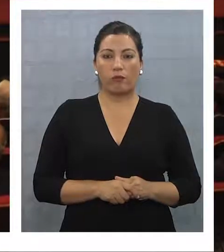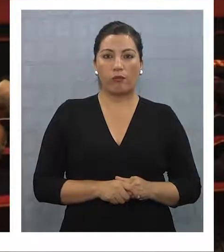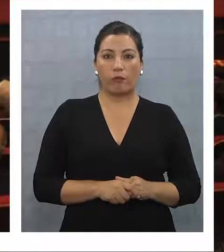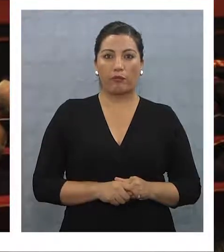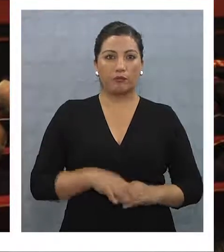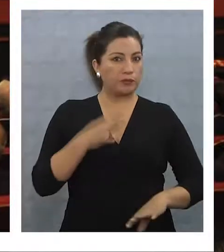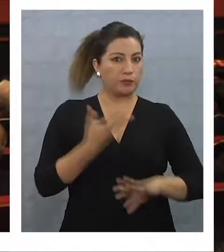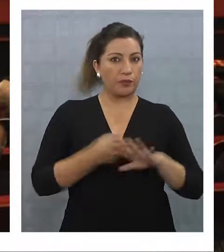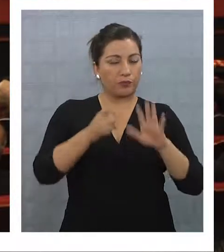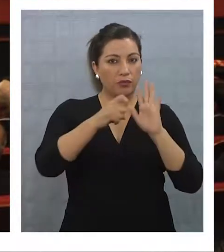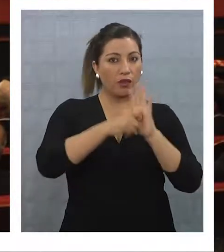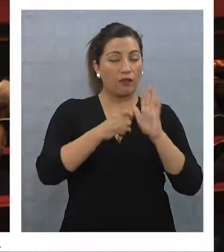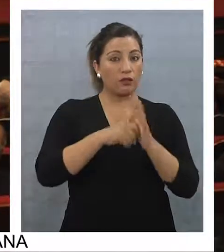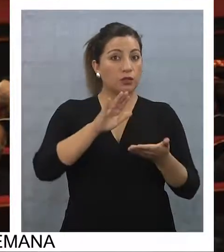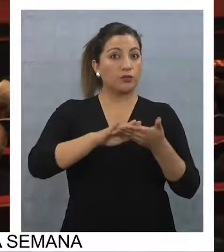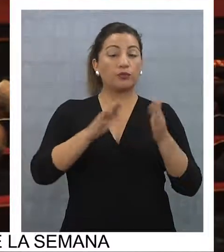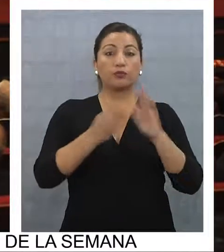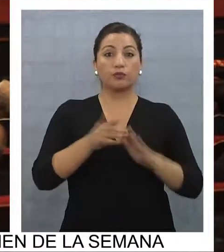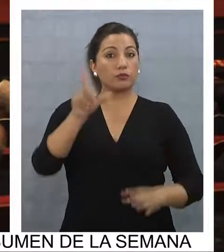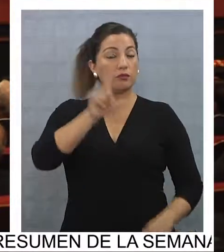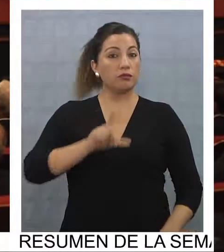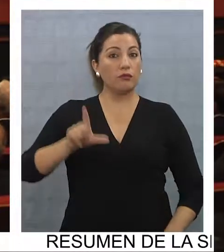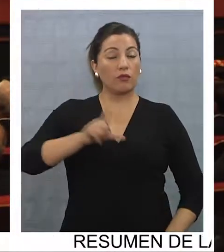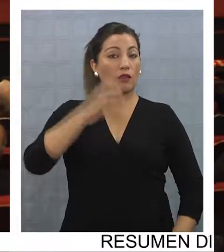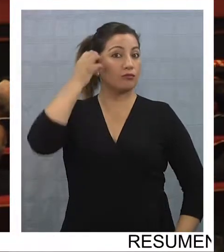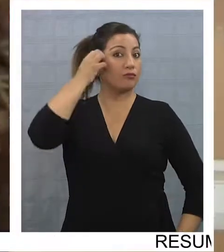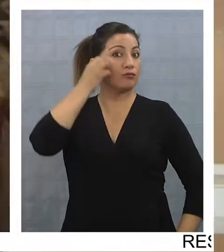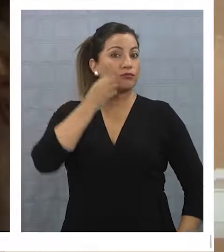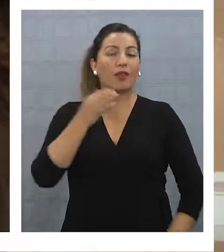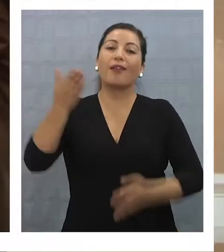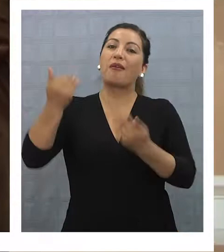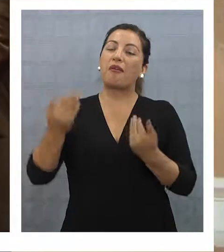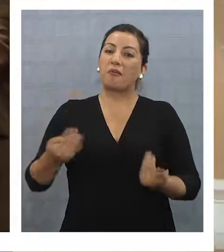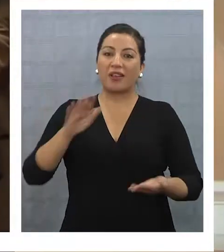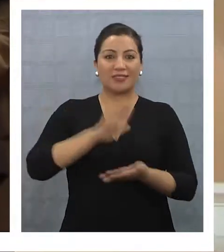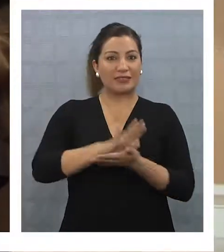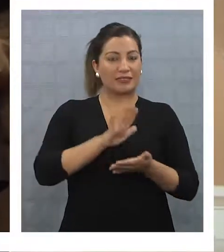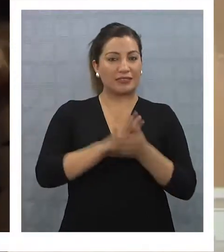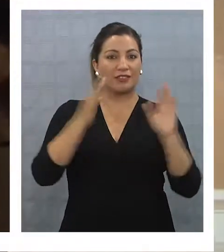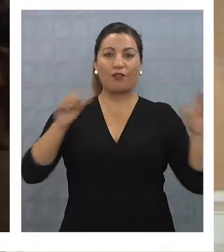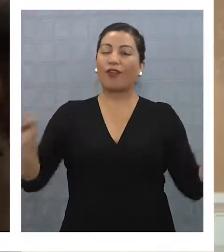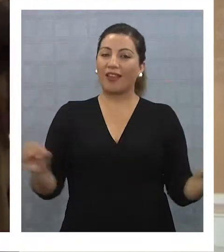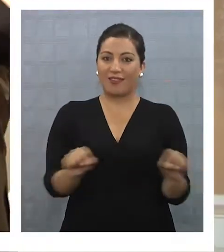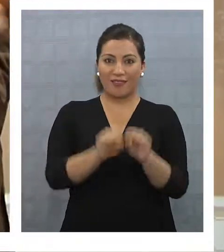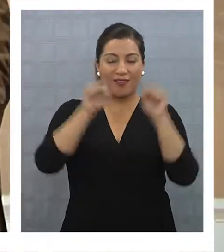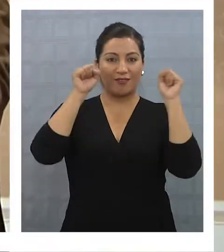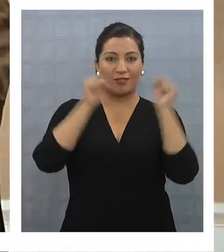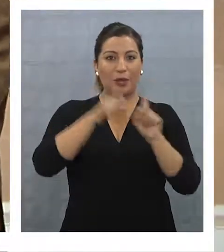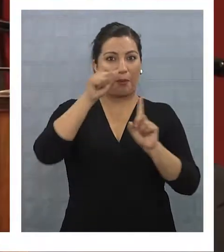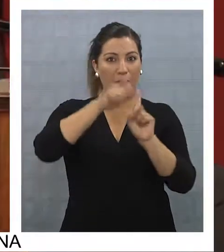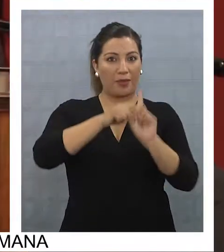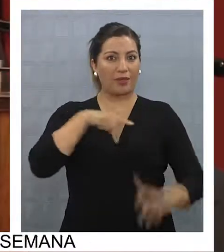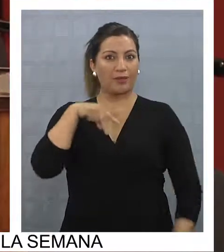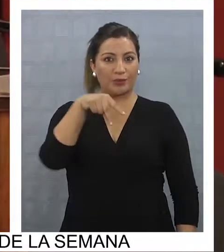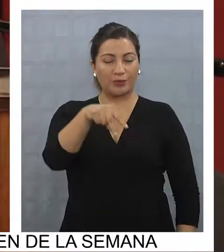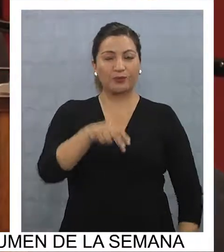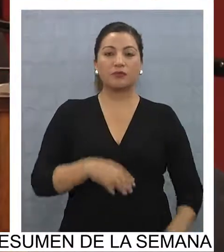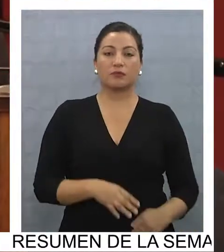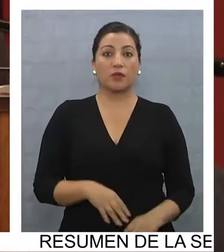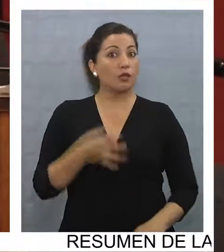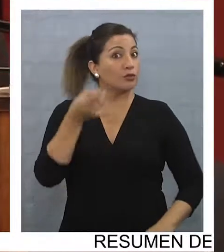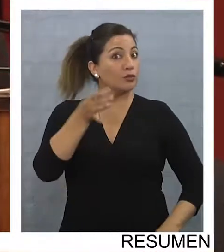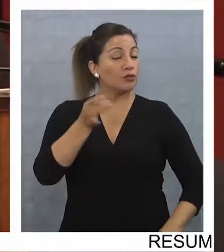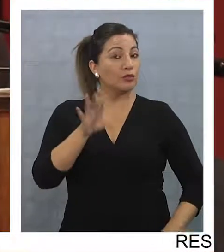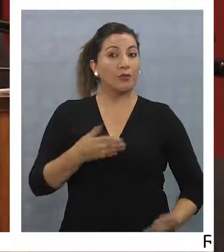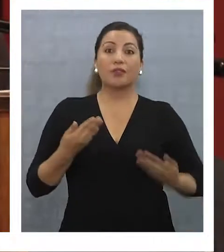Hay una fecha que la comunidad del Liceo Bernardo Higgins espera y celebra. Es su aniversario en el mes de junio. Y no